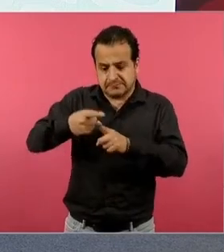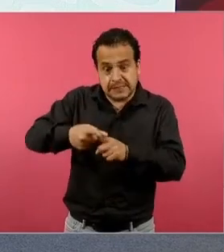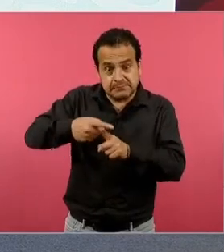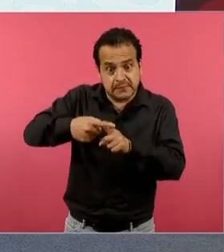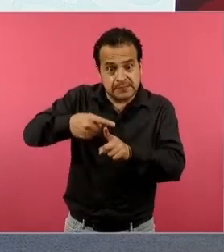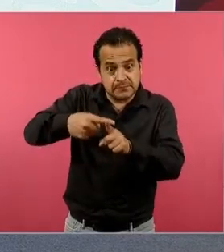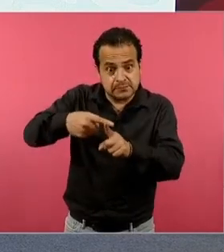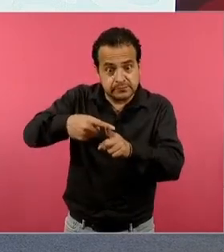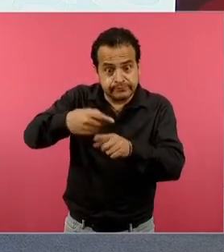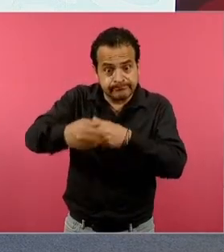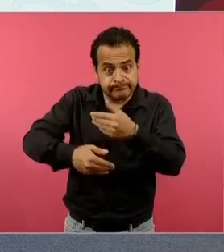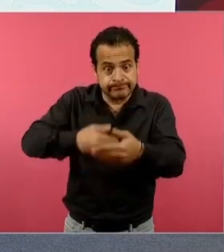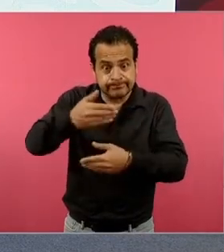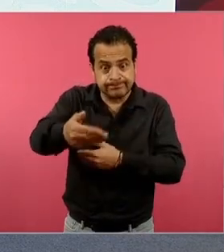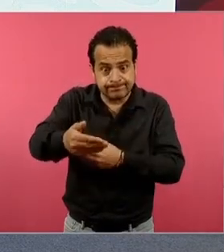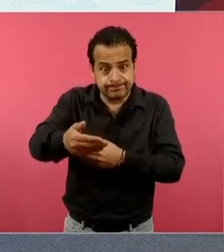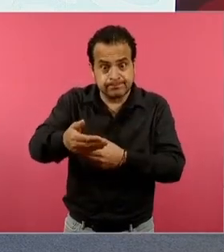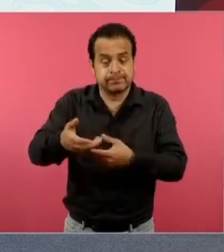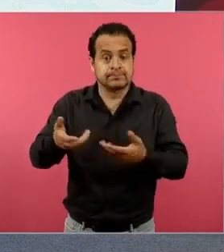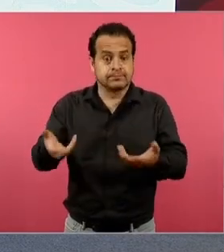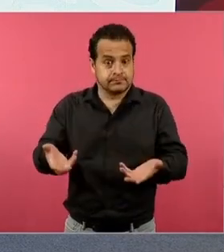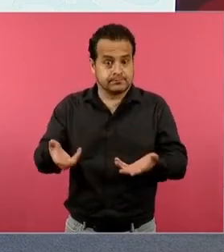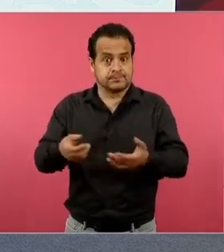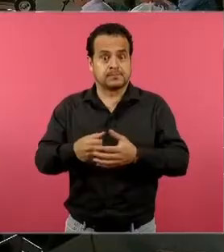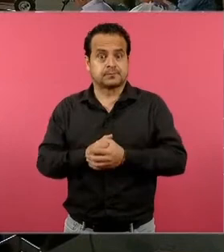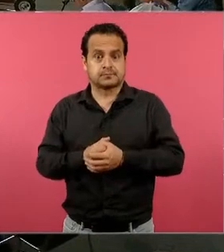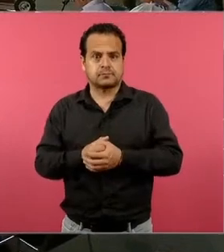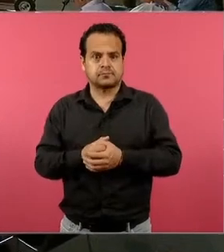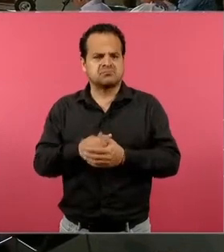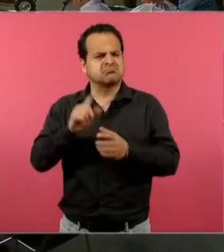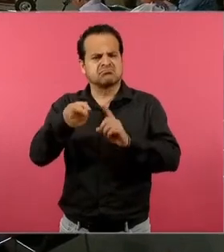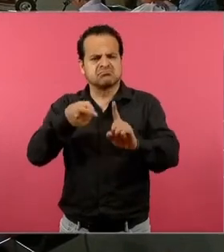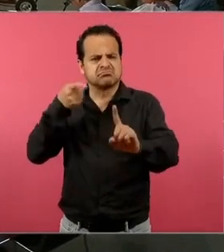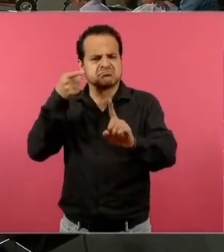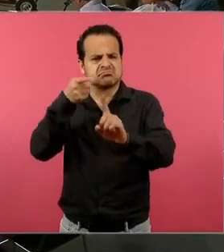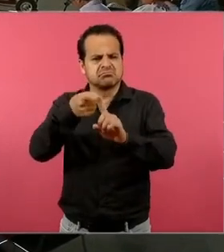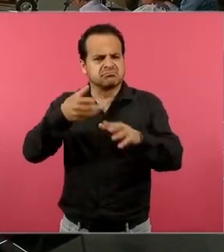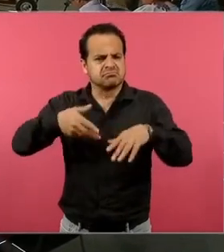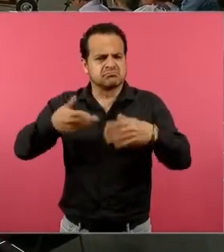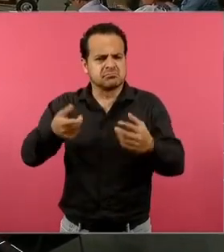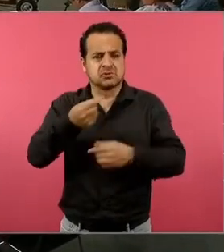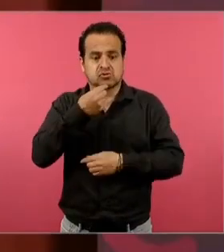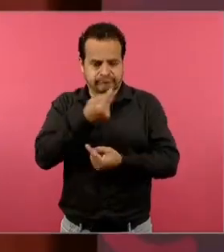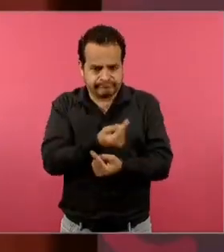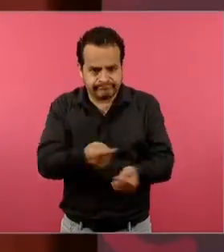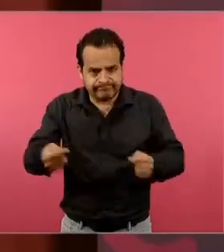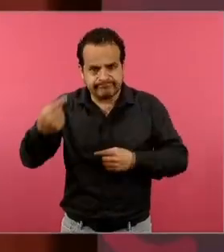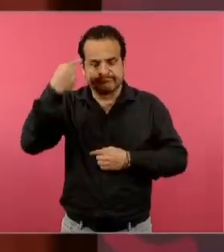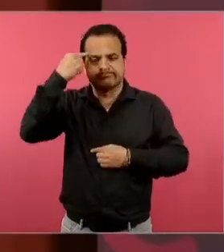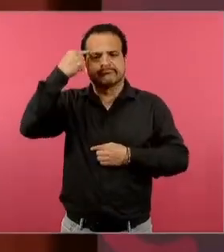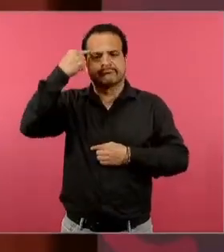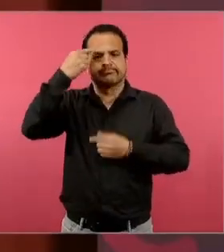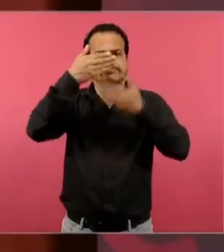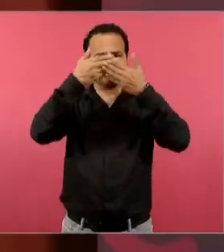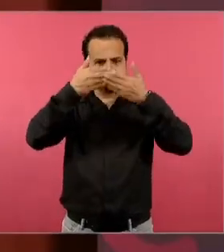punitivo. Finalmente, la intención es que nuestros niños desarrollen el pensamiento crítico, vinculen las artes y se lleven